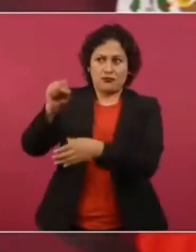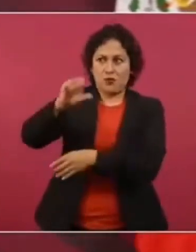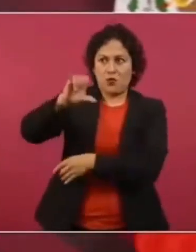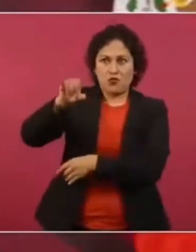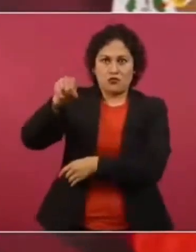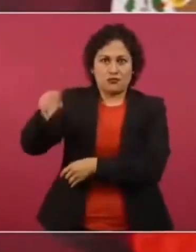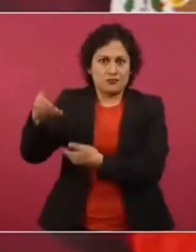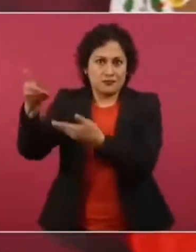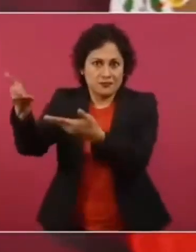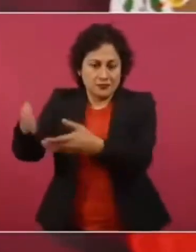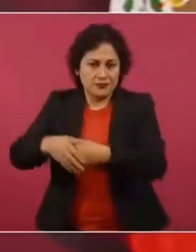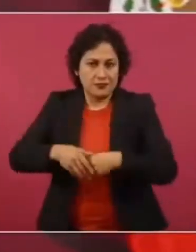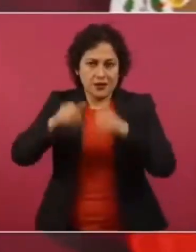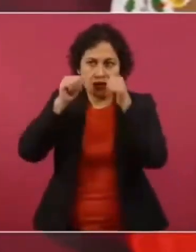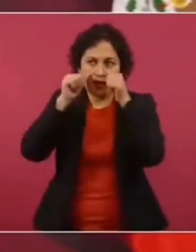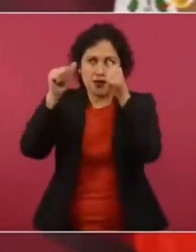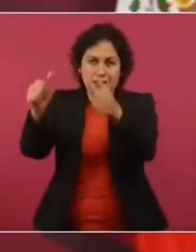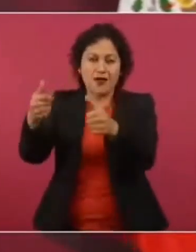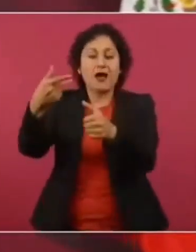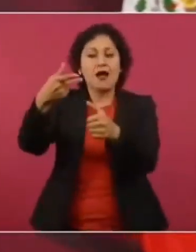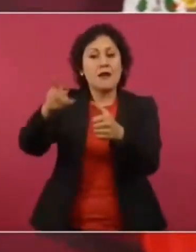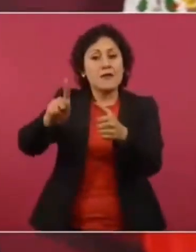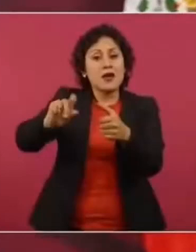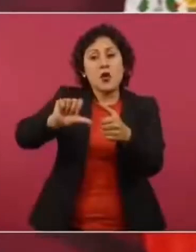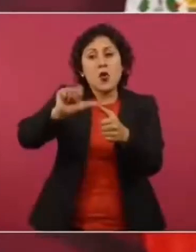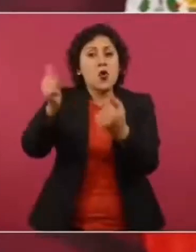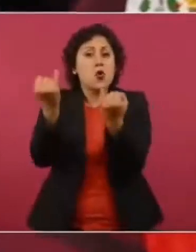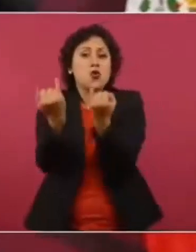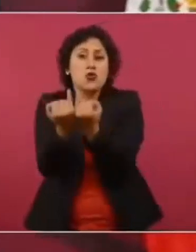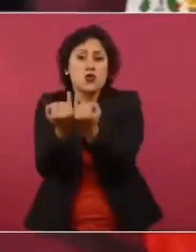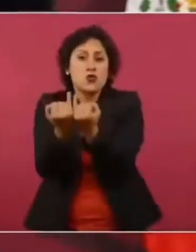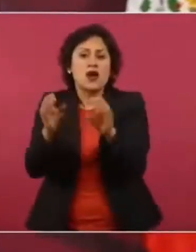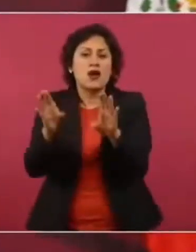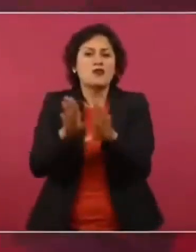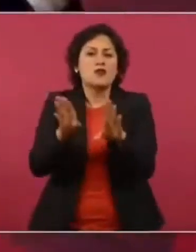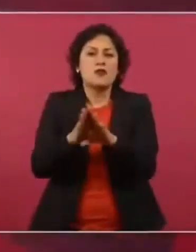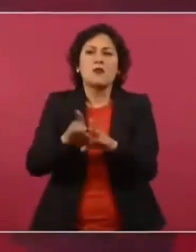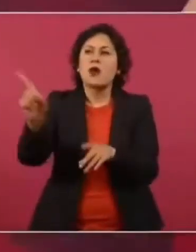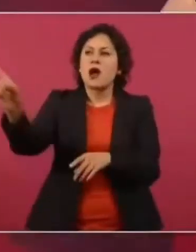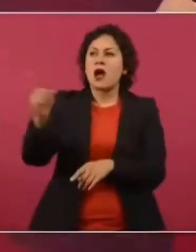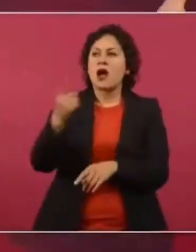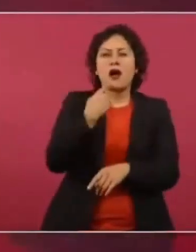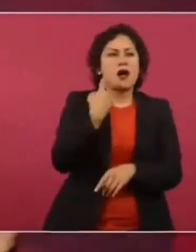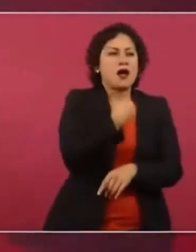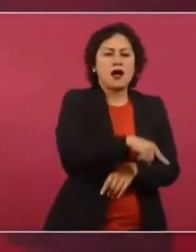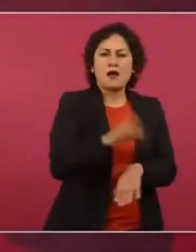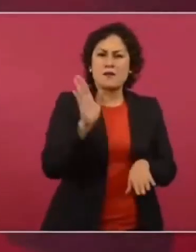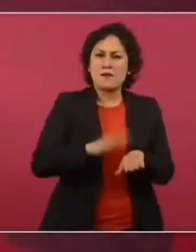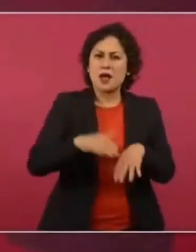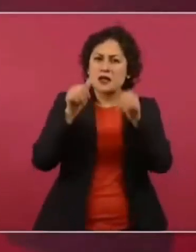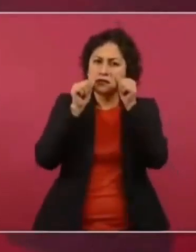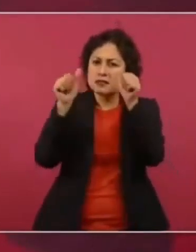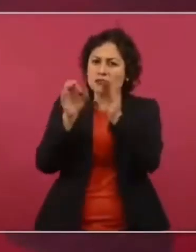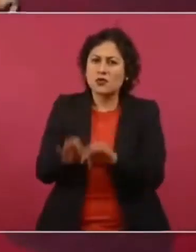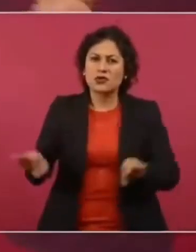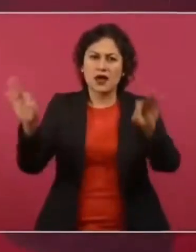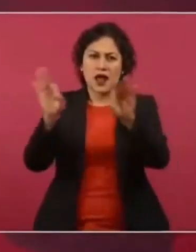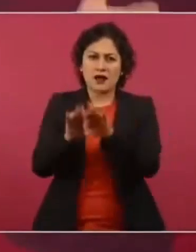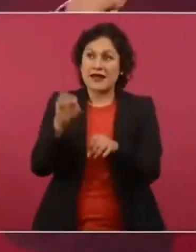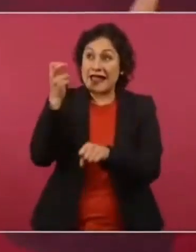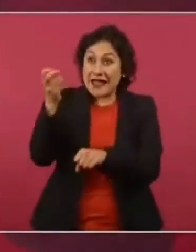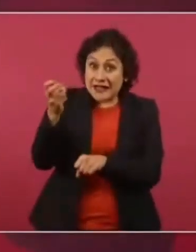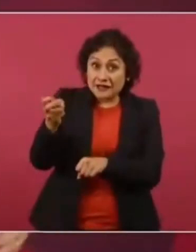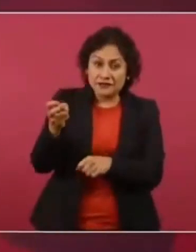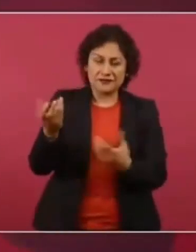Pero, como otro asunto más, no estar convertidos nada más en eso. ¿Y dónde